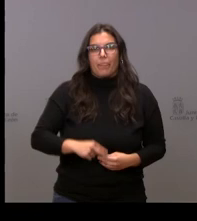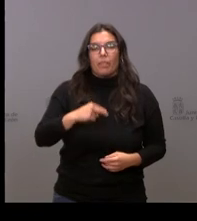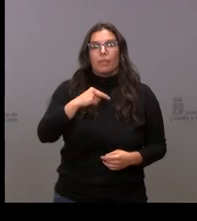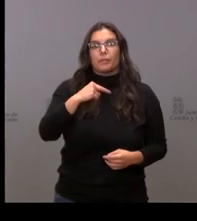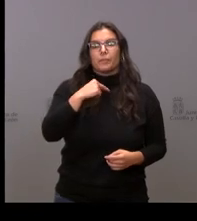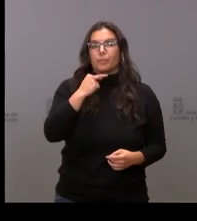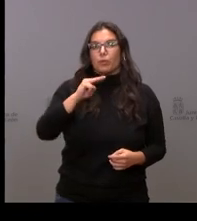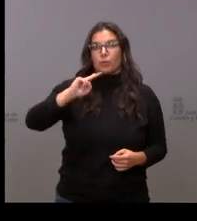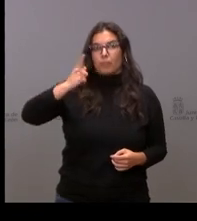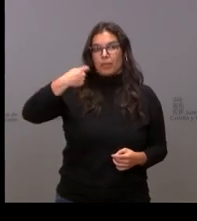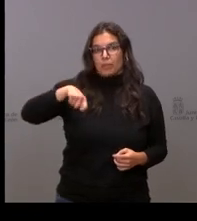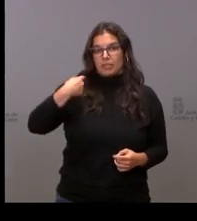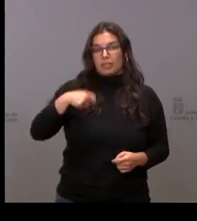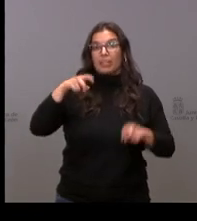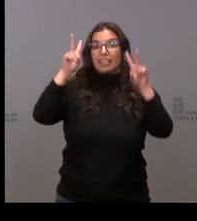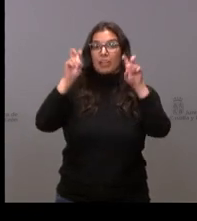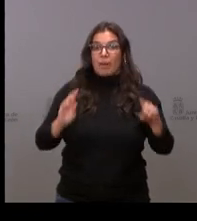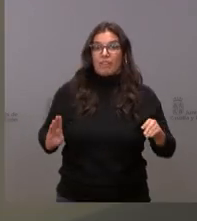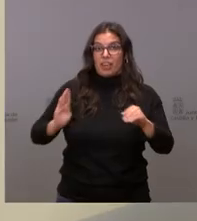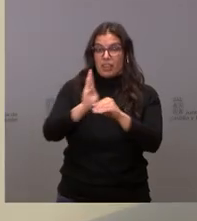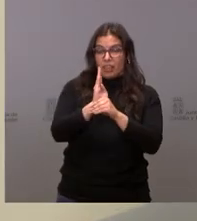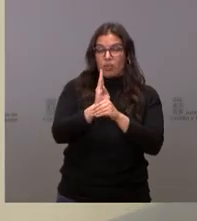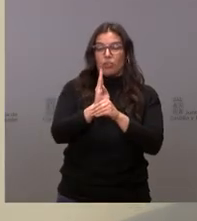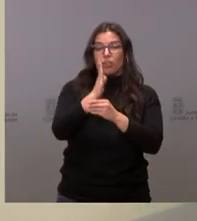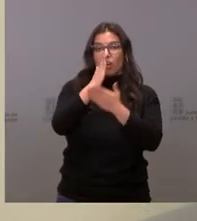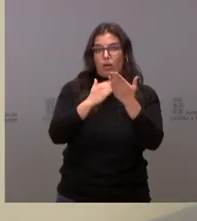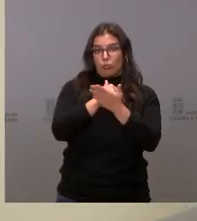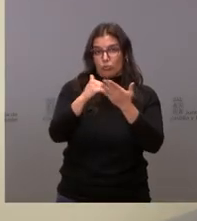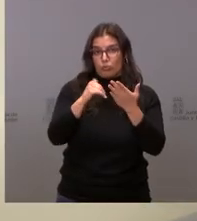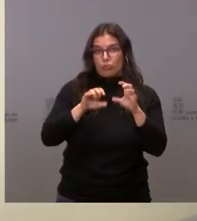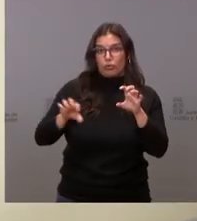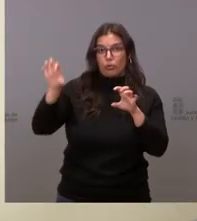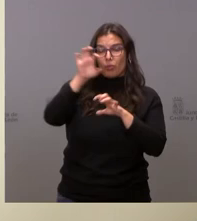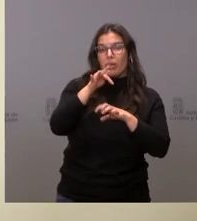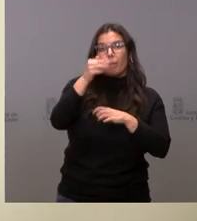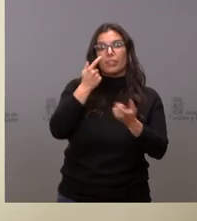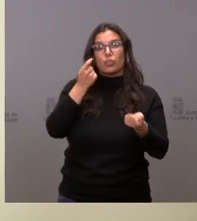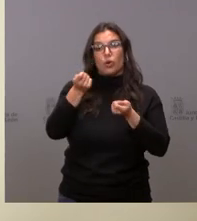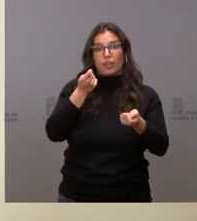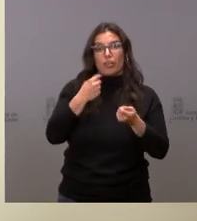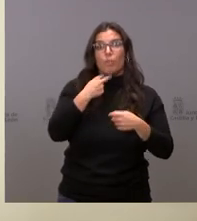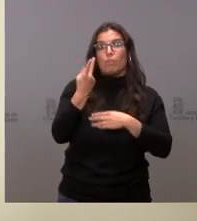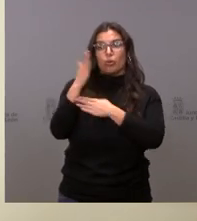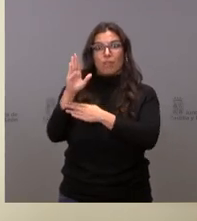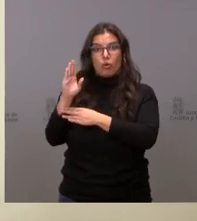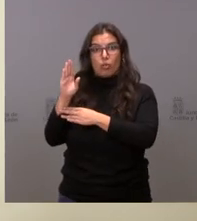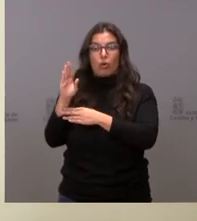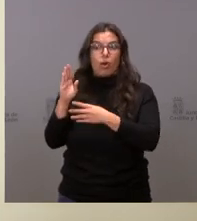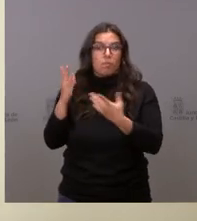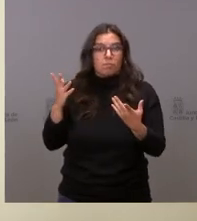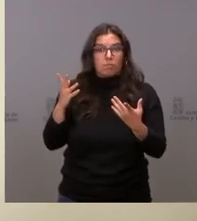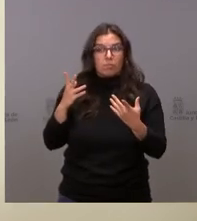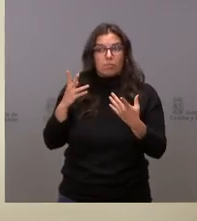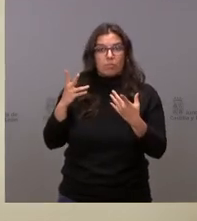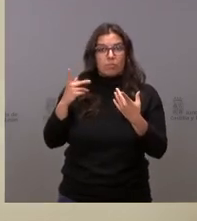respecto al asunto de la financiación y y la coordinación entre los portavoces no hay ninguna falta de